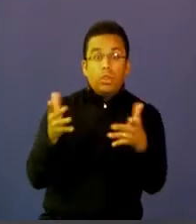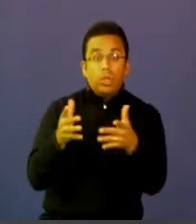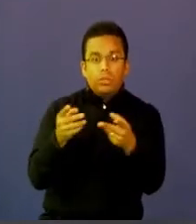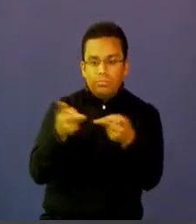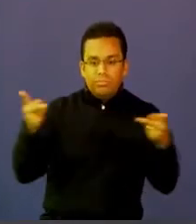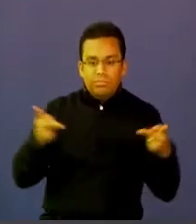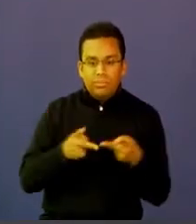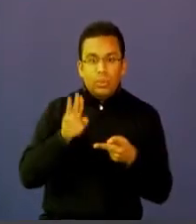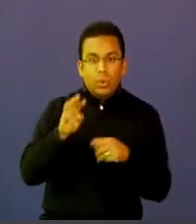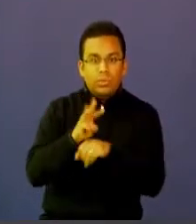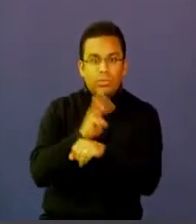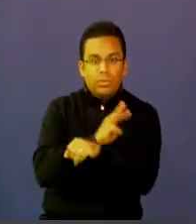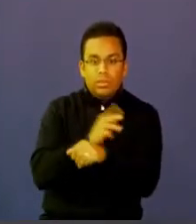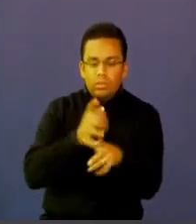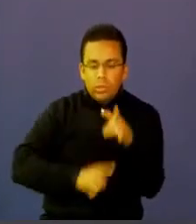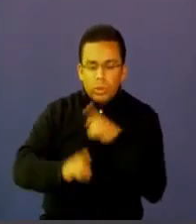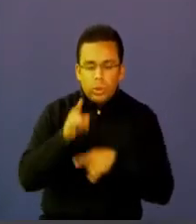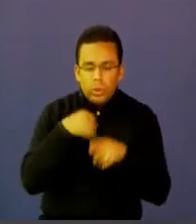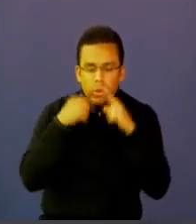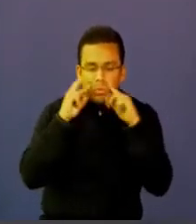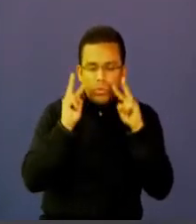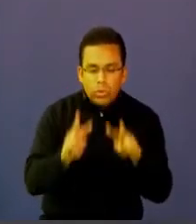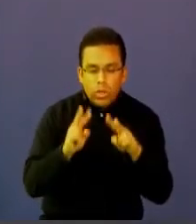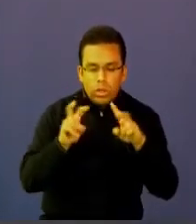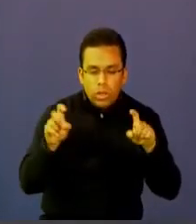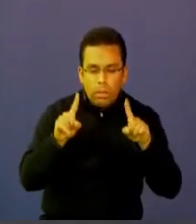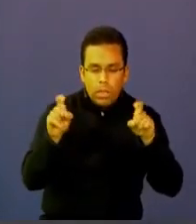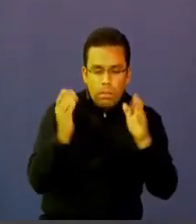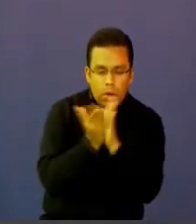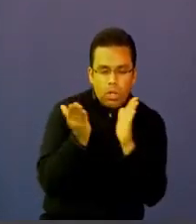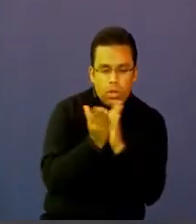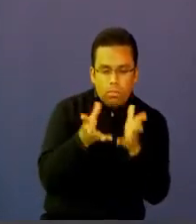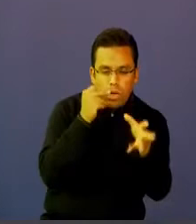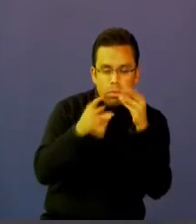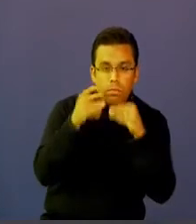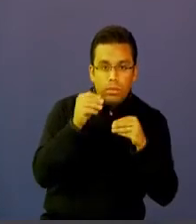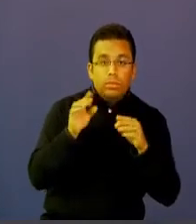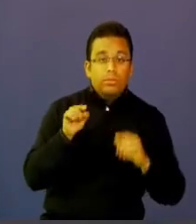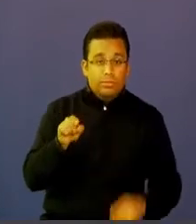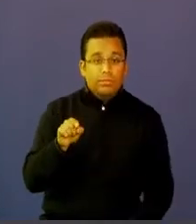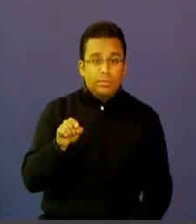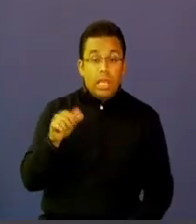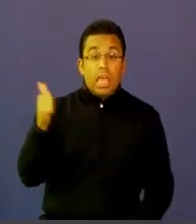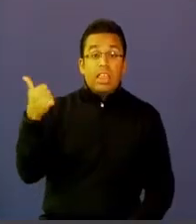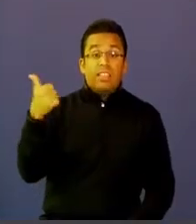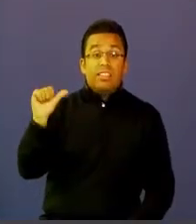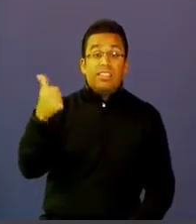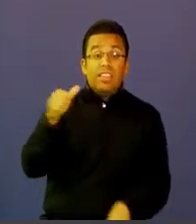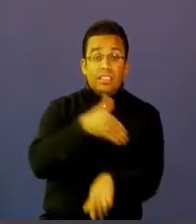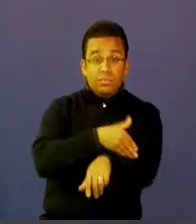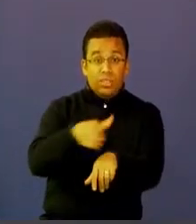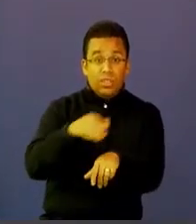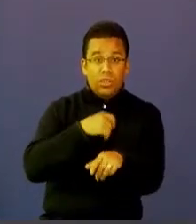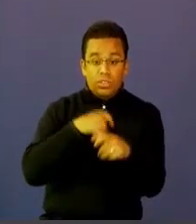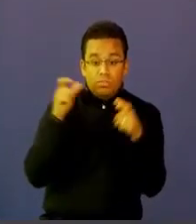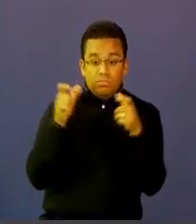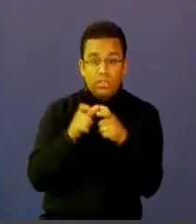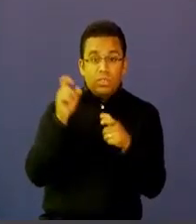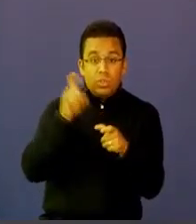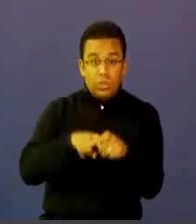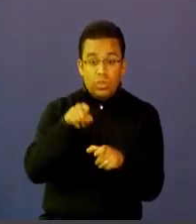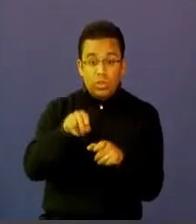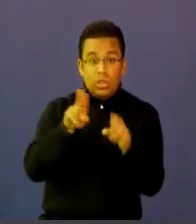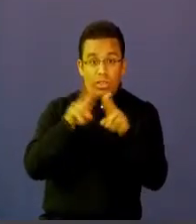consumir contenido educativo digital. 10 millones de sesiones durante 2015 de estudiantes y maestros